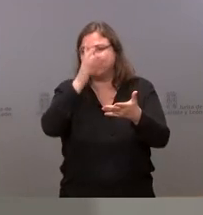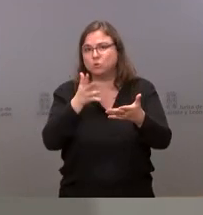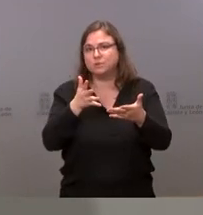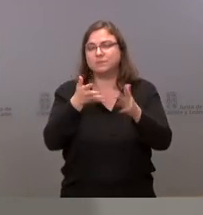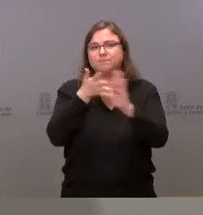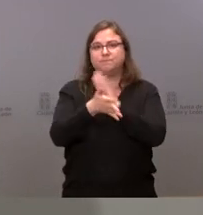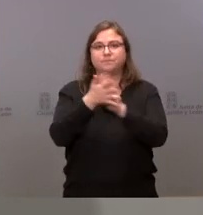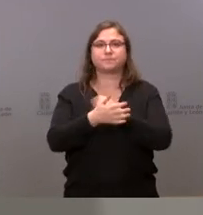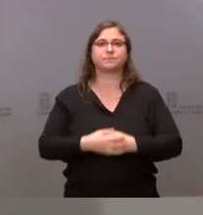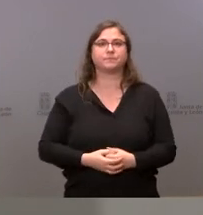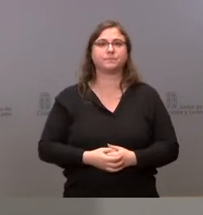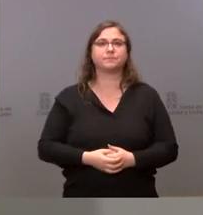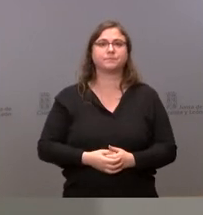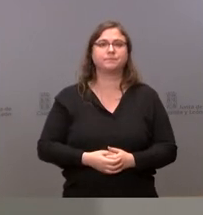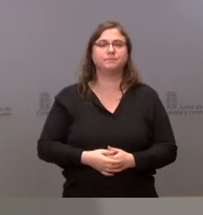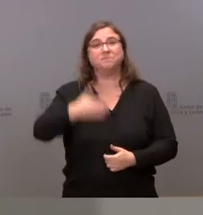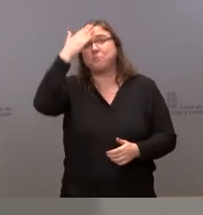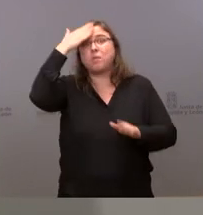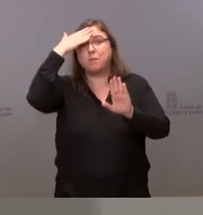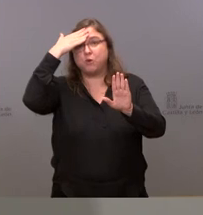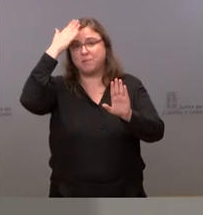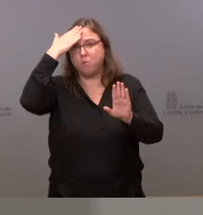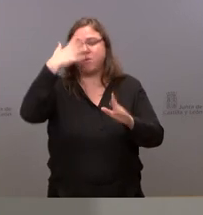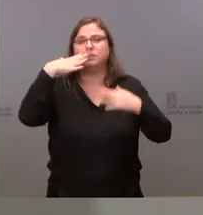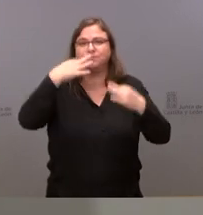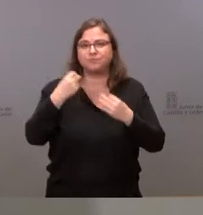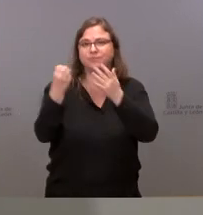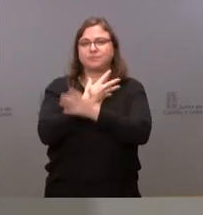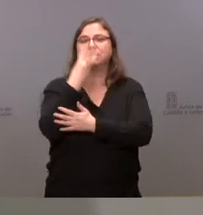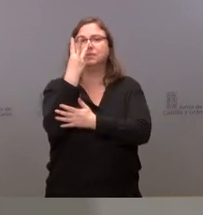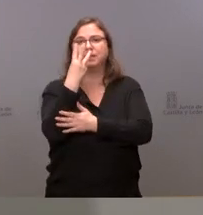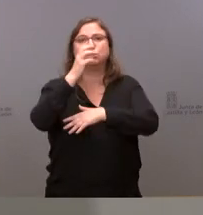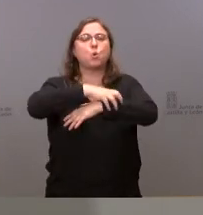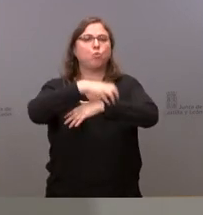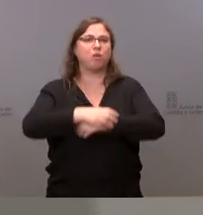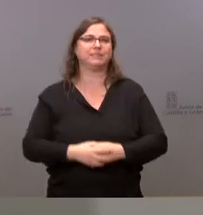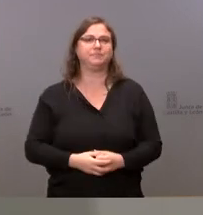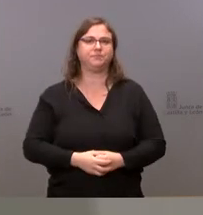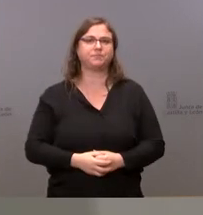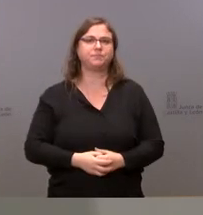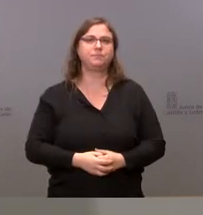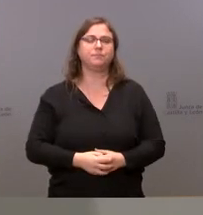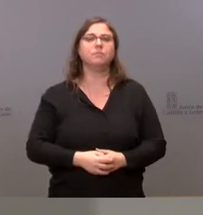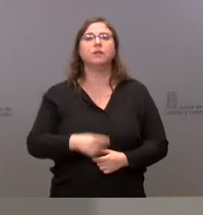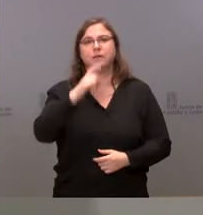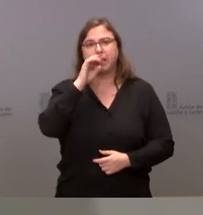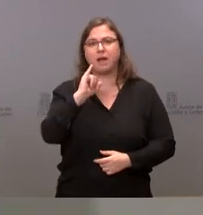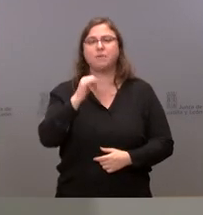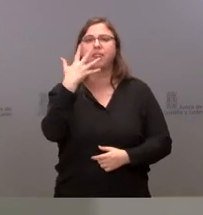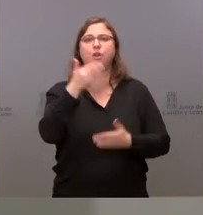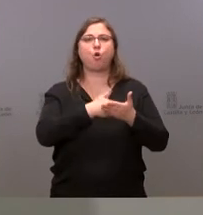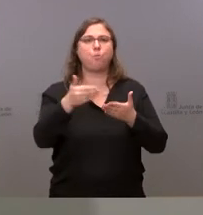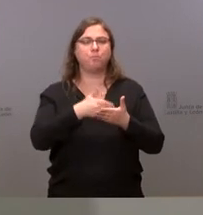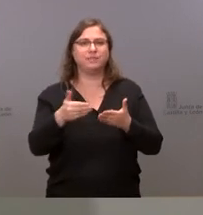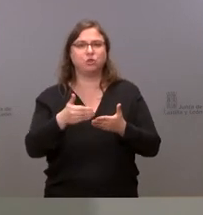vendrá en la nota pero hablo de memoria creo que nos ha informado que eran tres las cúpulas que se iban a beneficiar de estos 5 millones